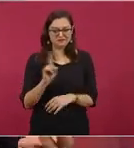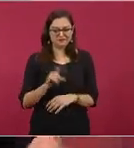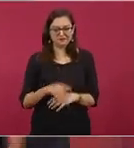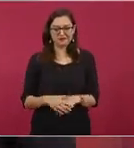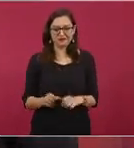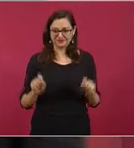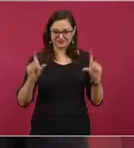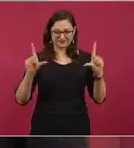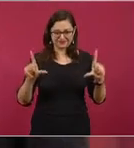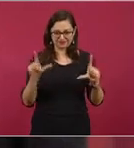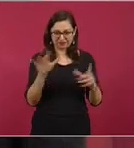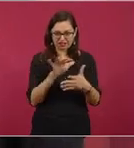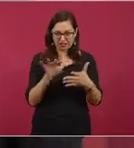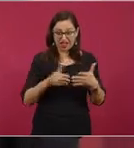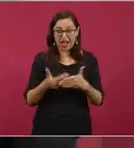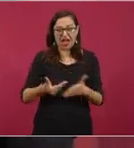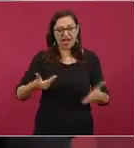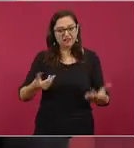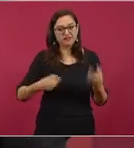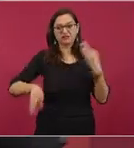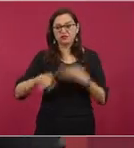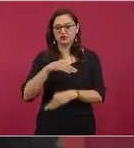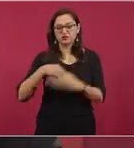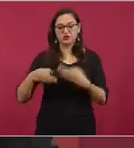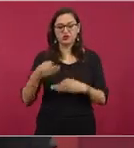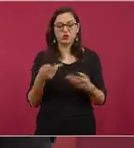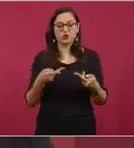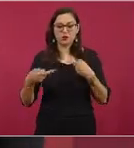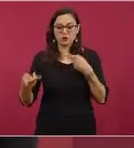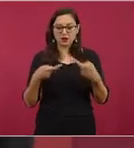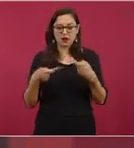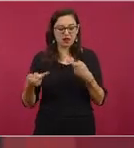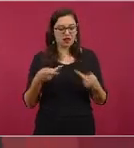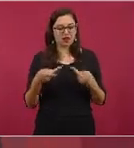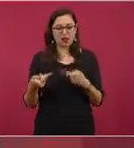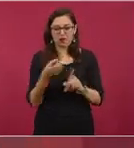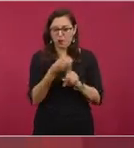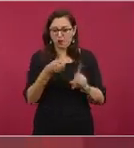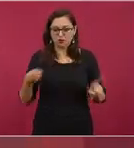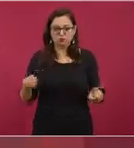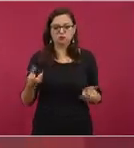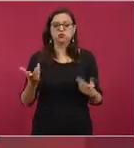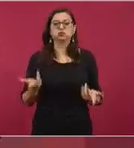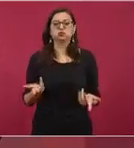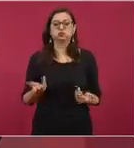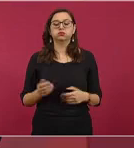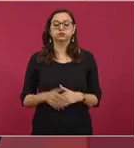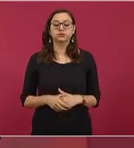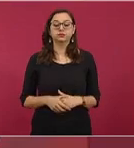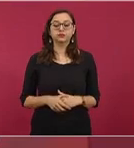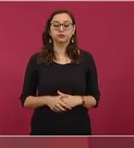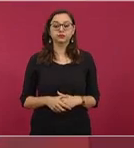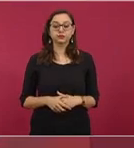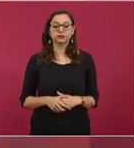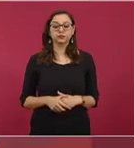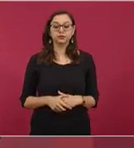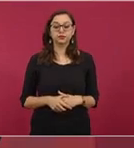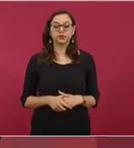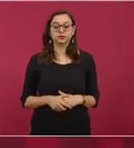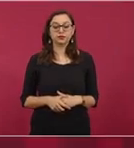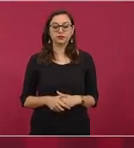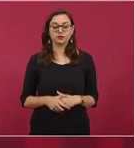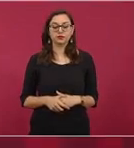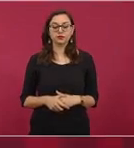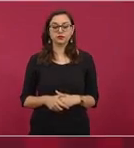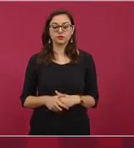montaje, o no todo, pero una buena parte. Entonces,